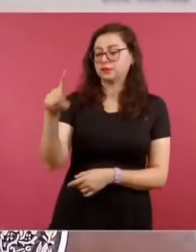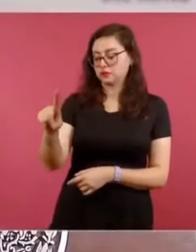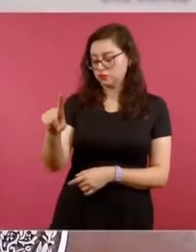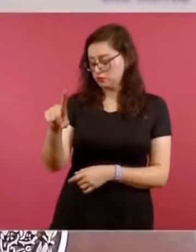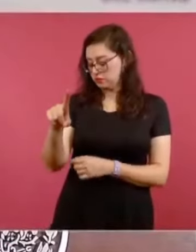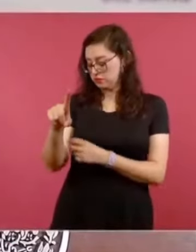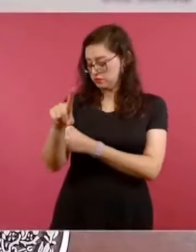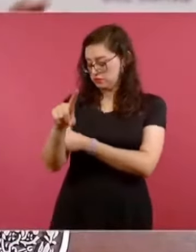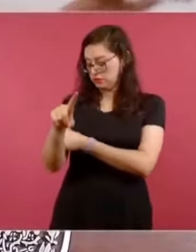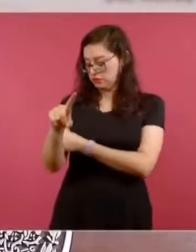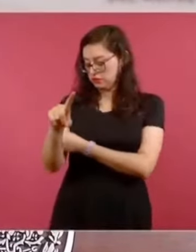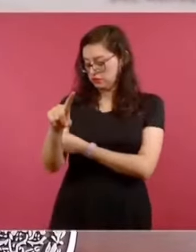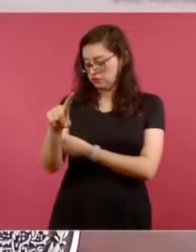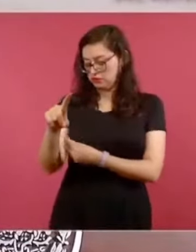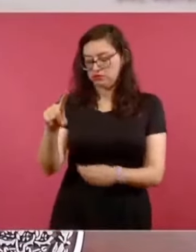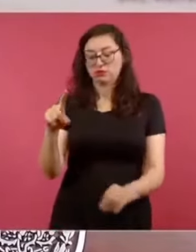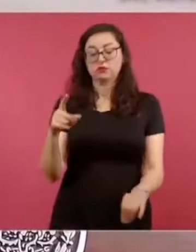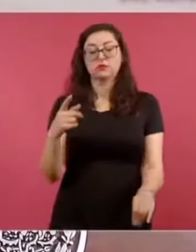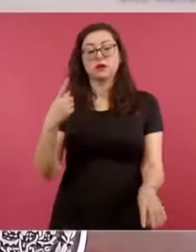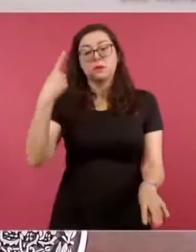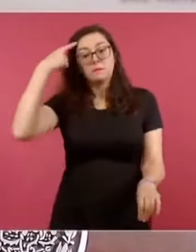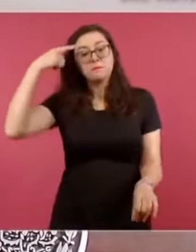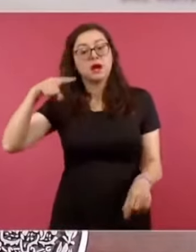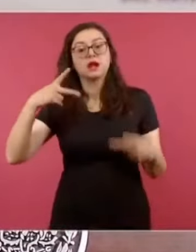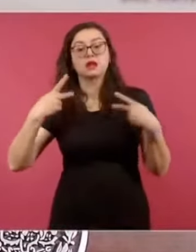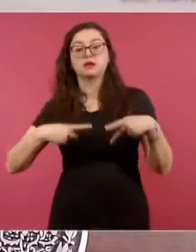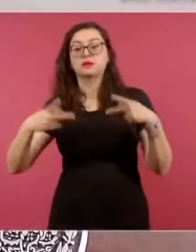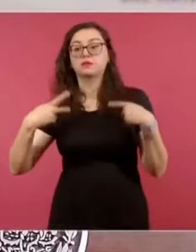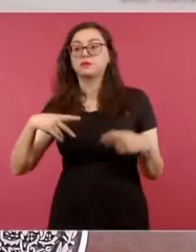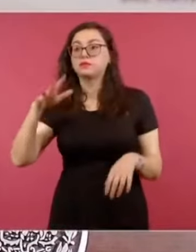que la gente vote, decida.